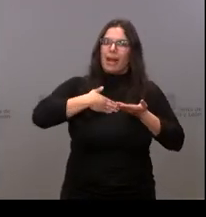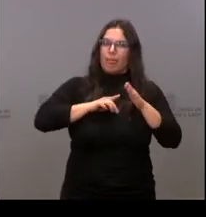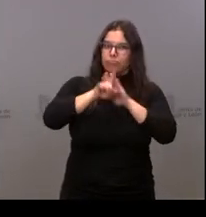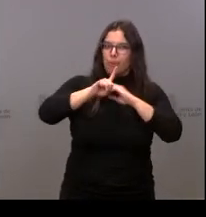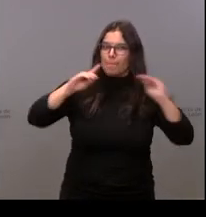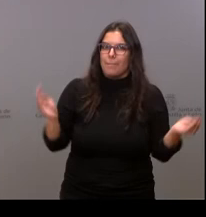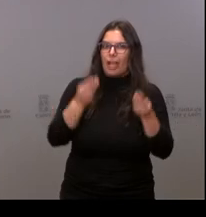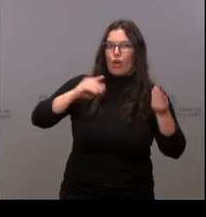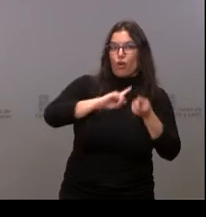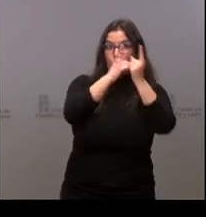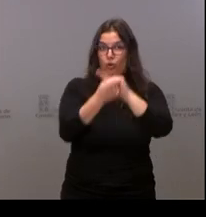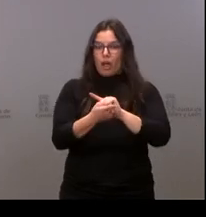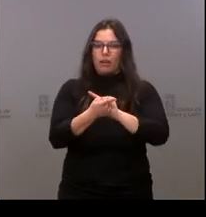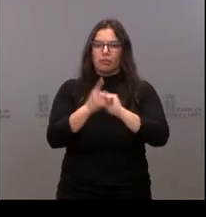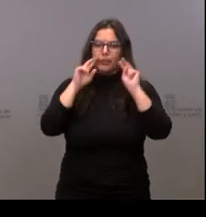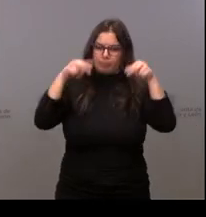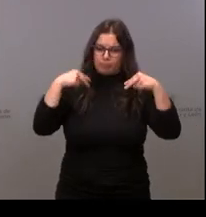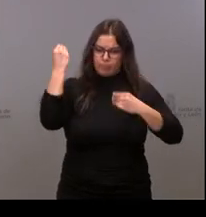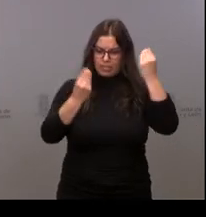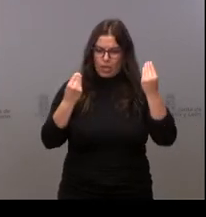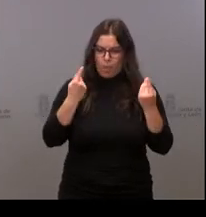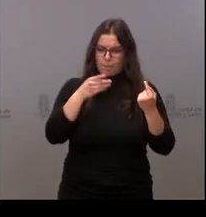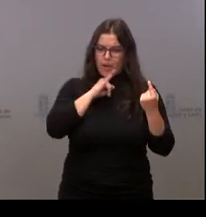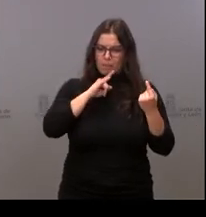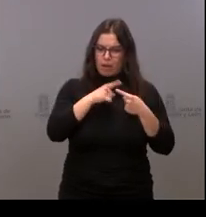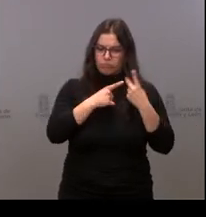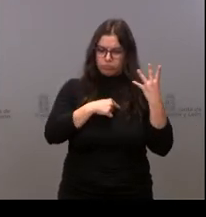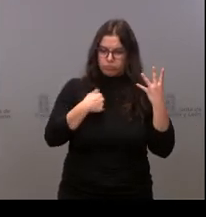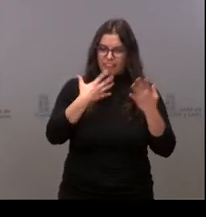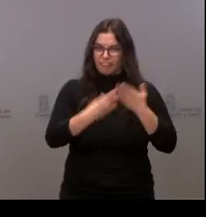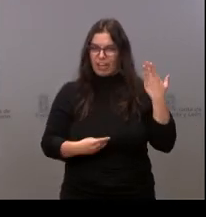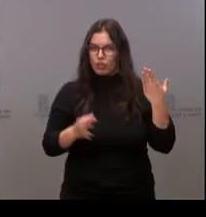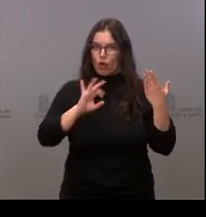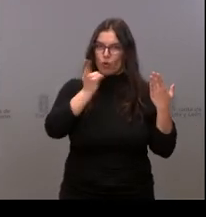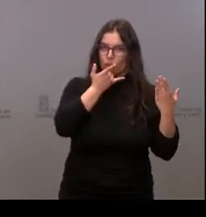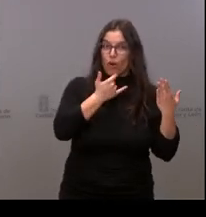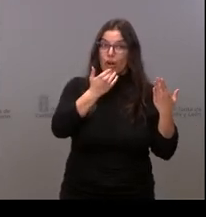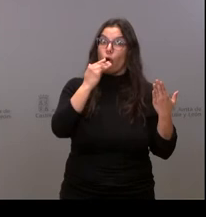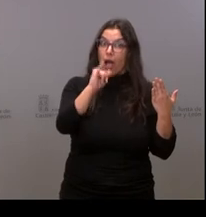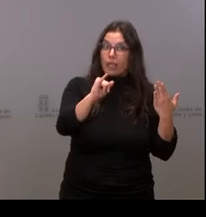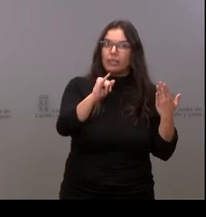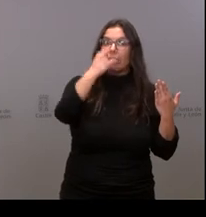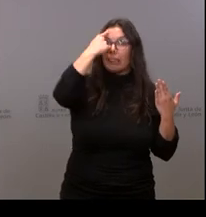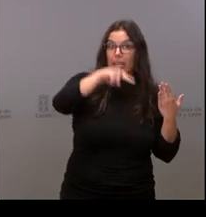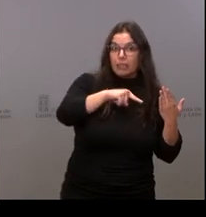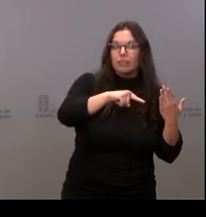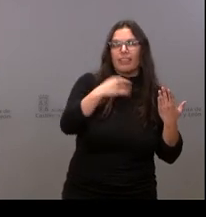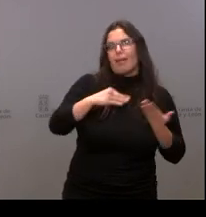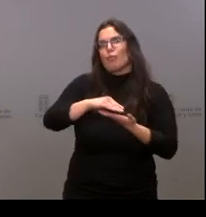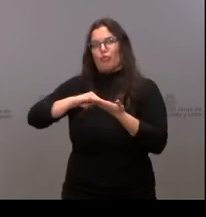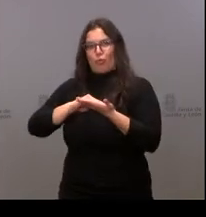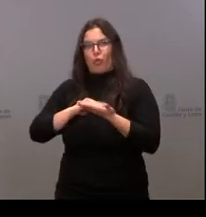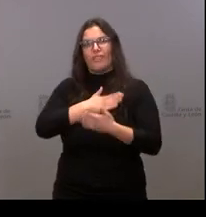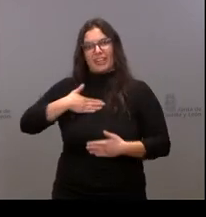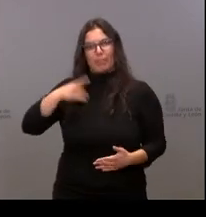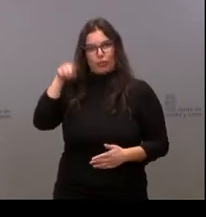y aquello donde hemos cometido algún error o algún fallo, tenemos que subsanarlo. Y